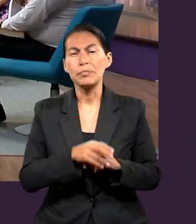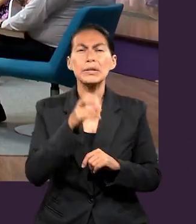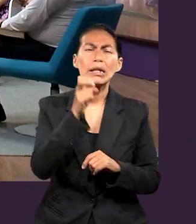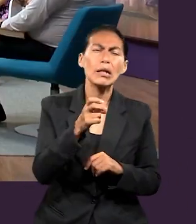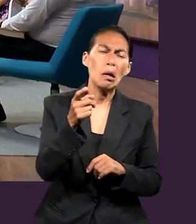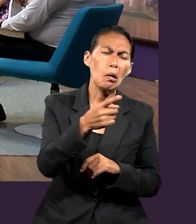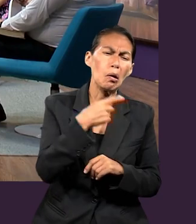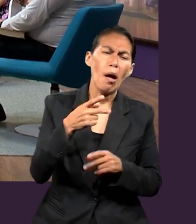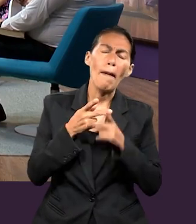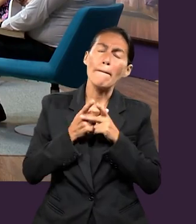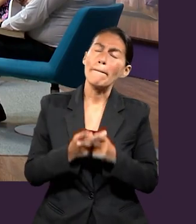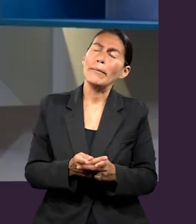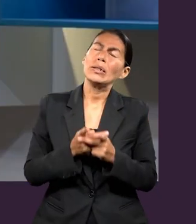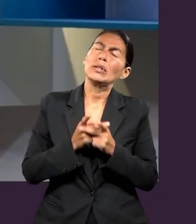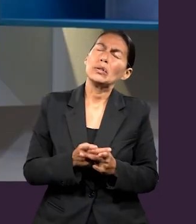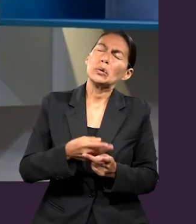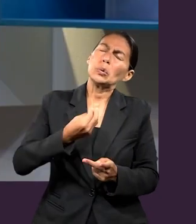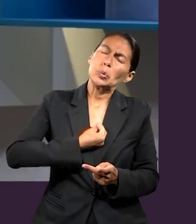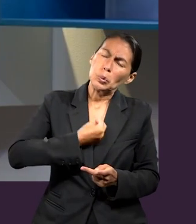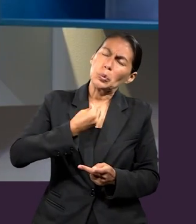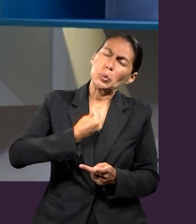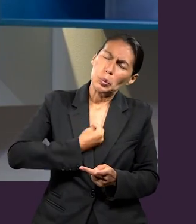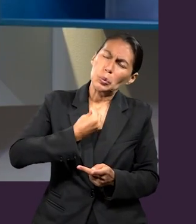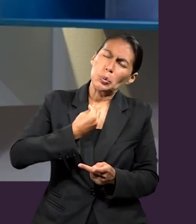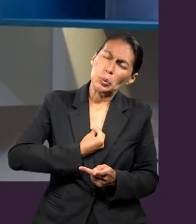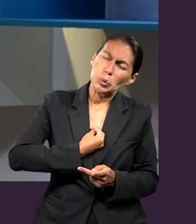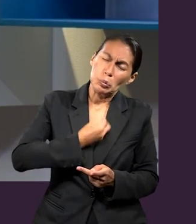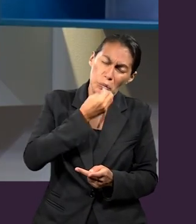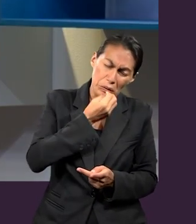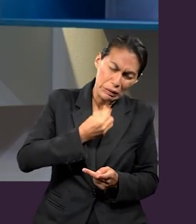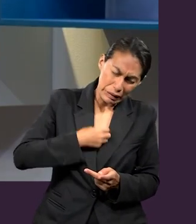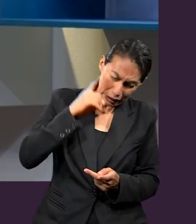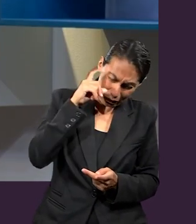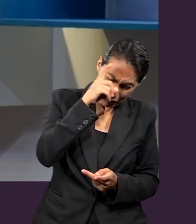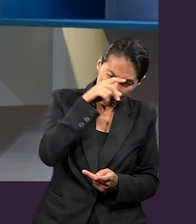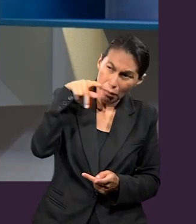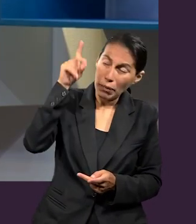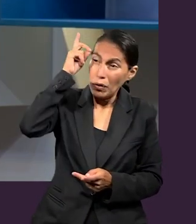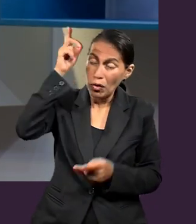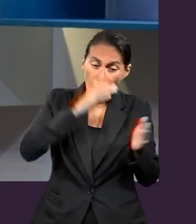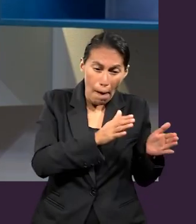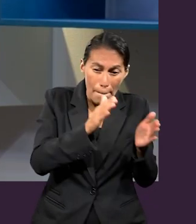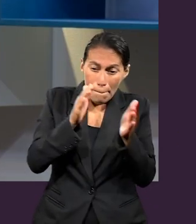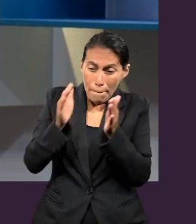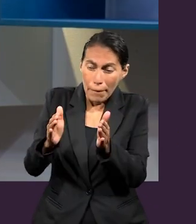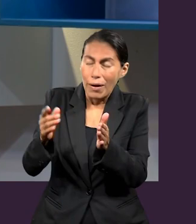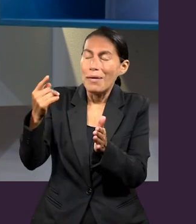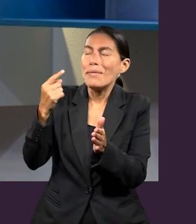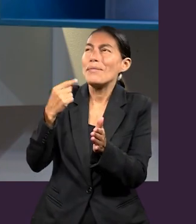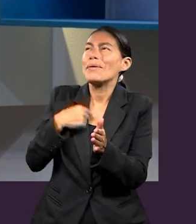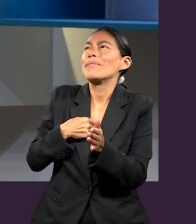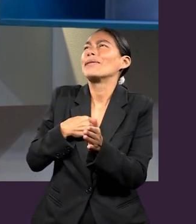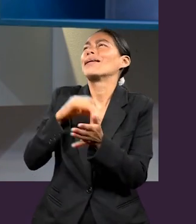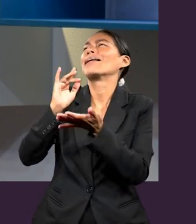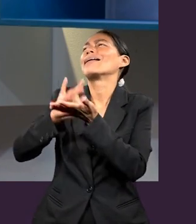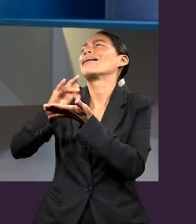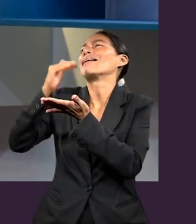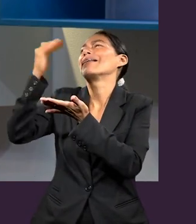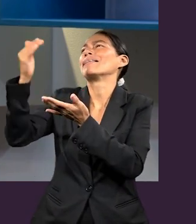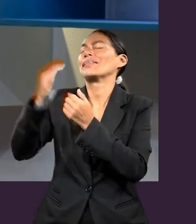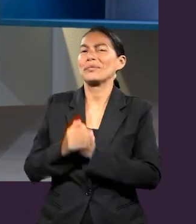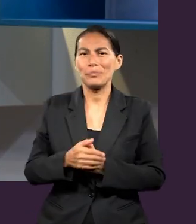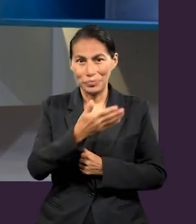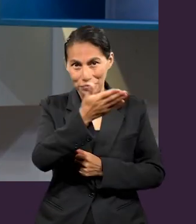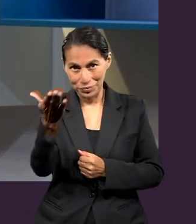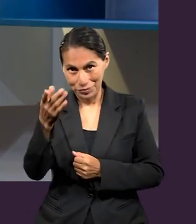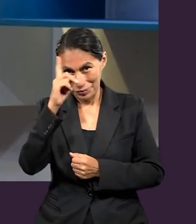Exacto. Y esa temporalidad es la que nos da la paciencia para soportar todo sabiendo que formamos parte de un plan. Recomendamos